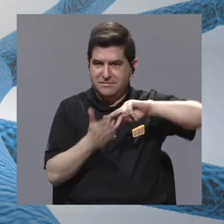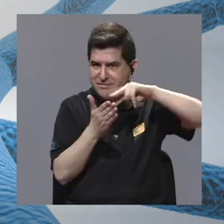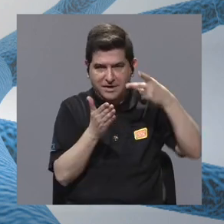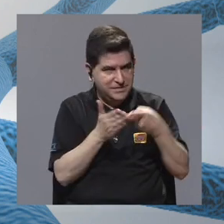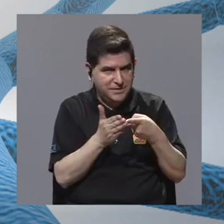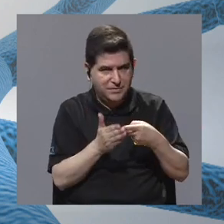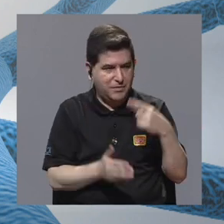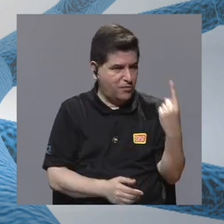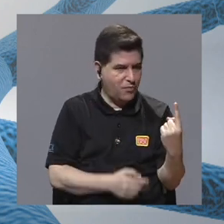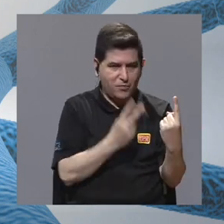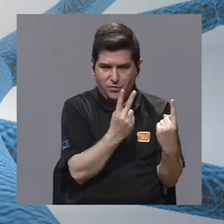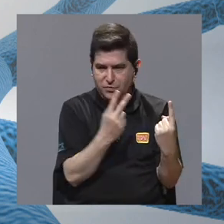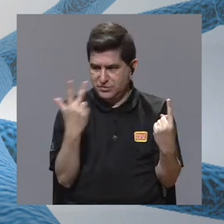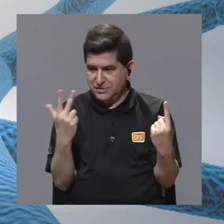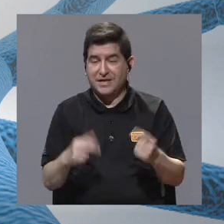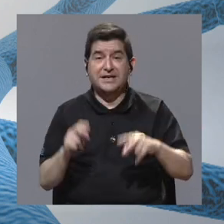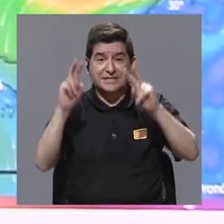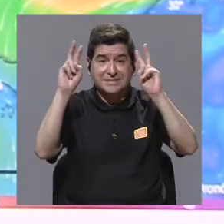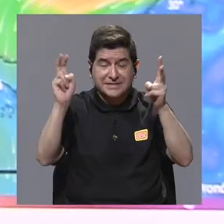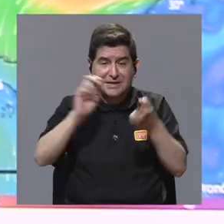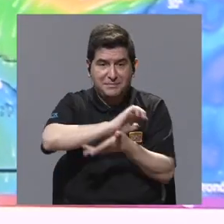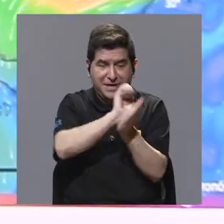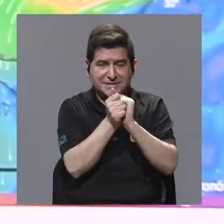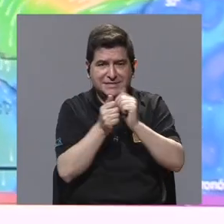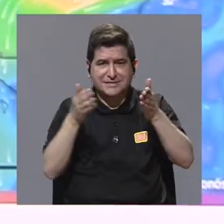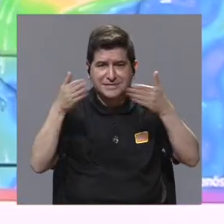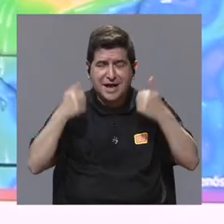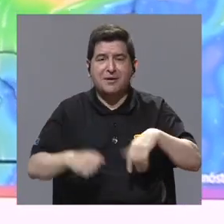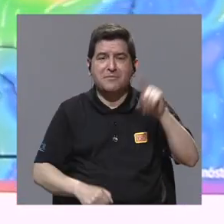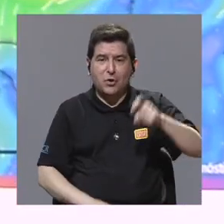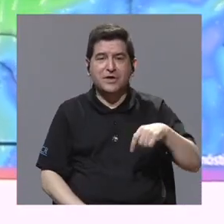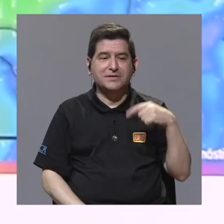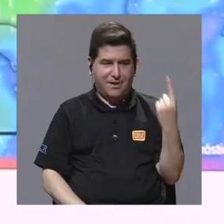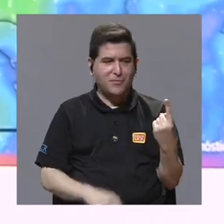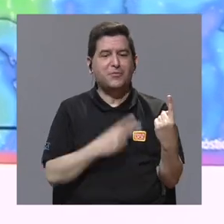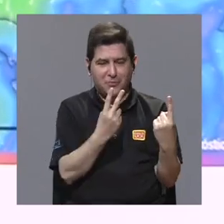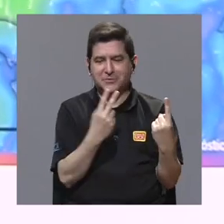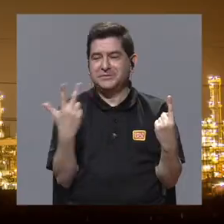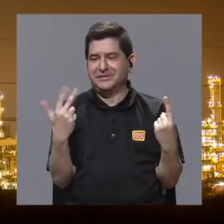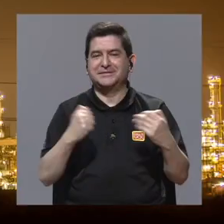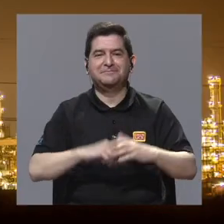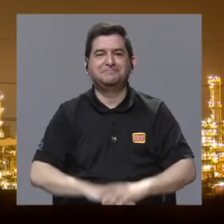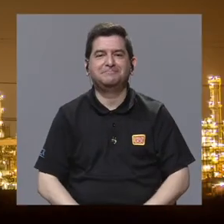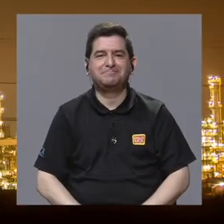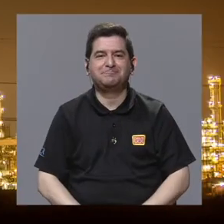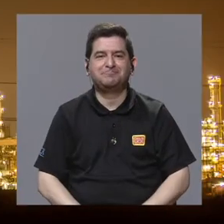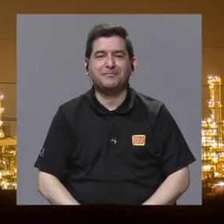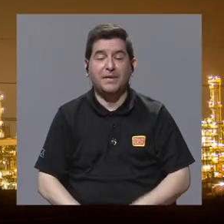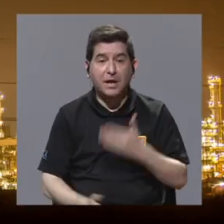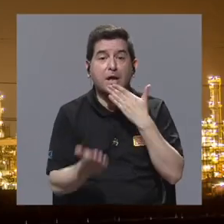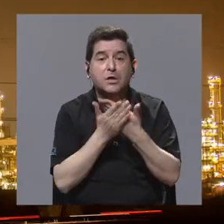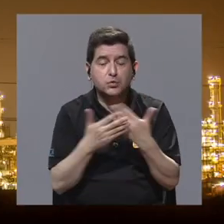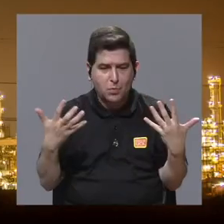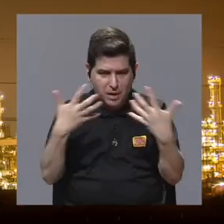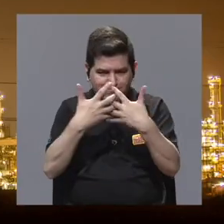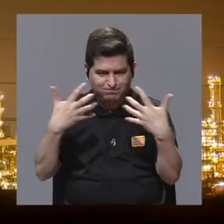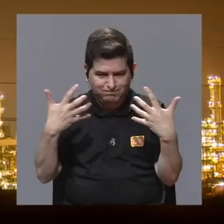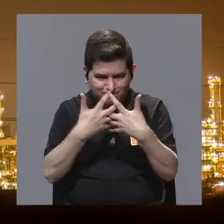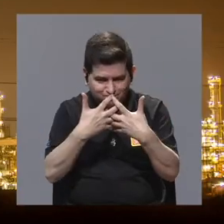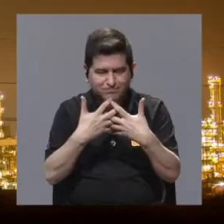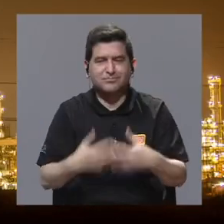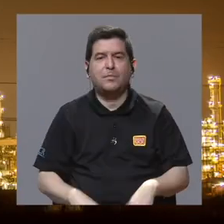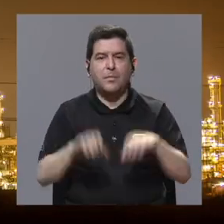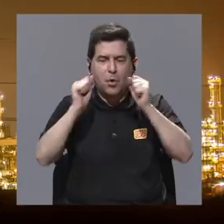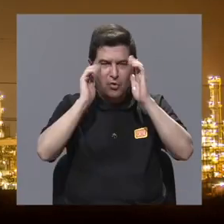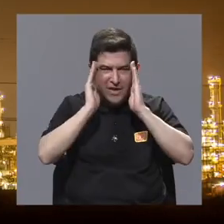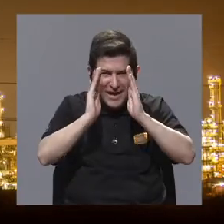he dicho. De hecho hay temas como el cambio climático que necesitan de las tres. Entonces son un buen complemento para